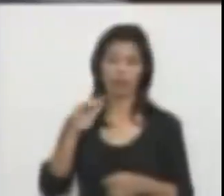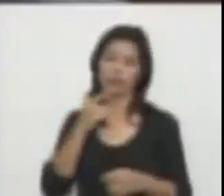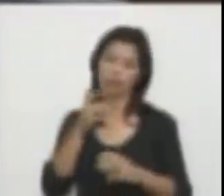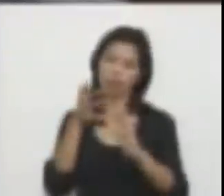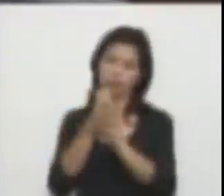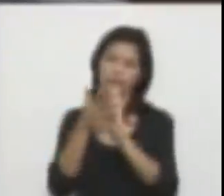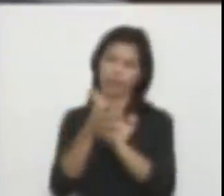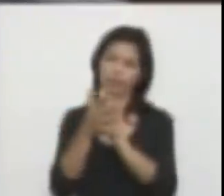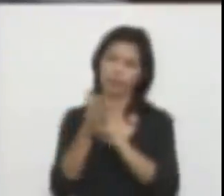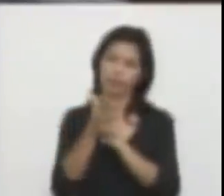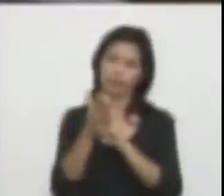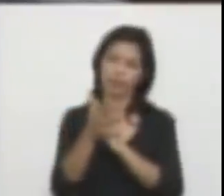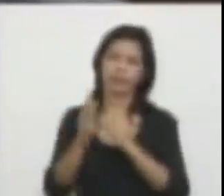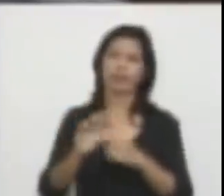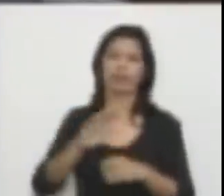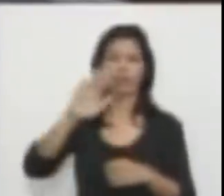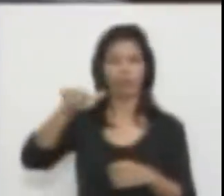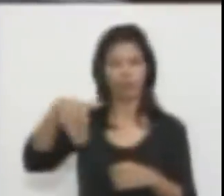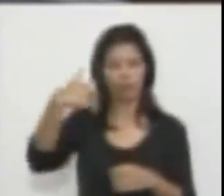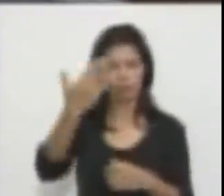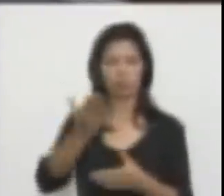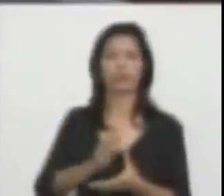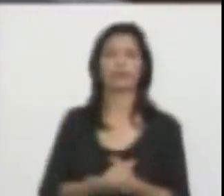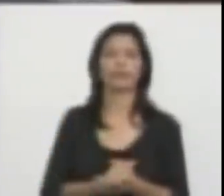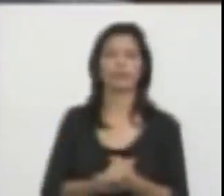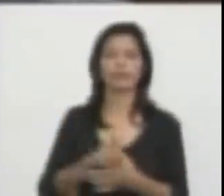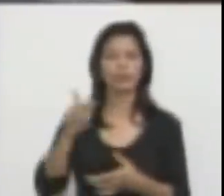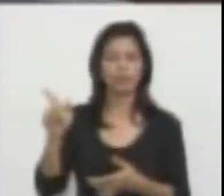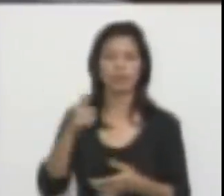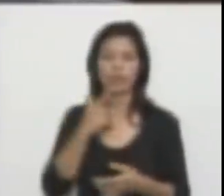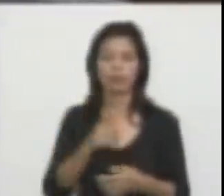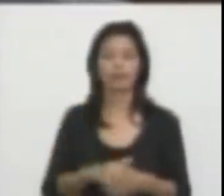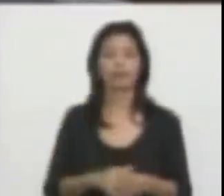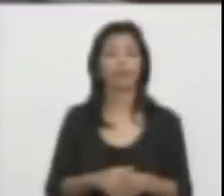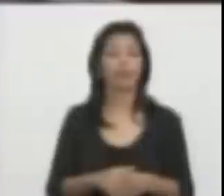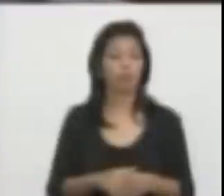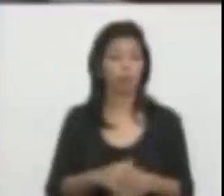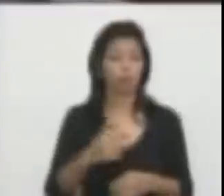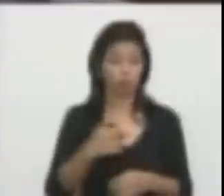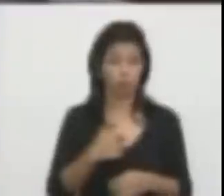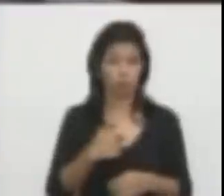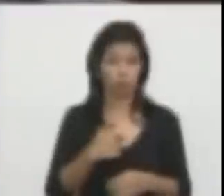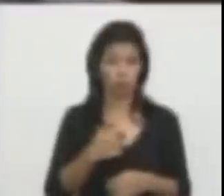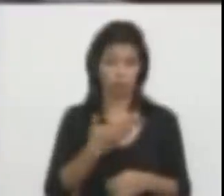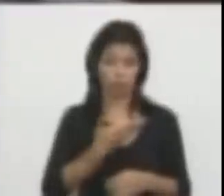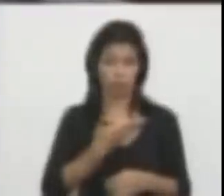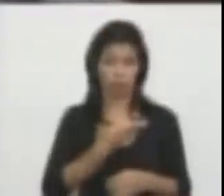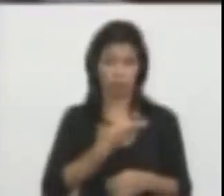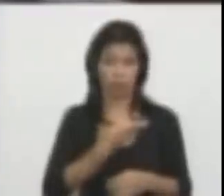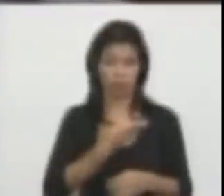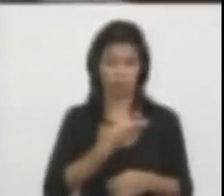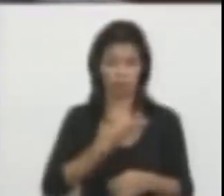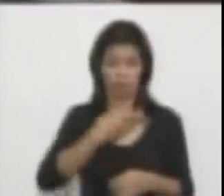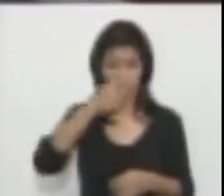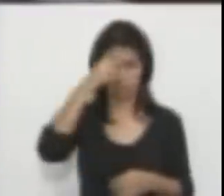la señora nos recordó que ella era la madre de un distinguido